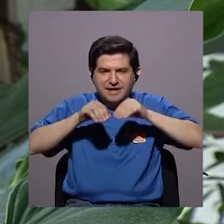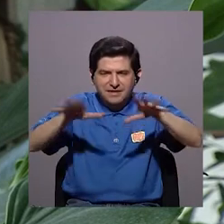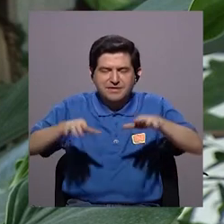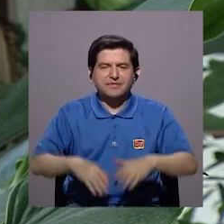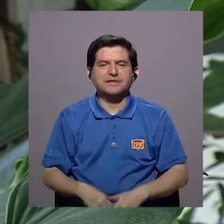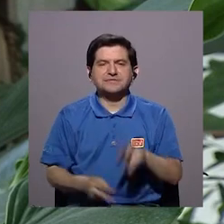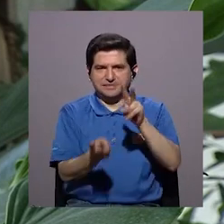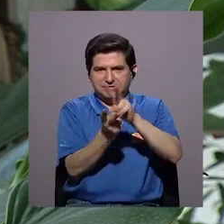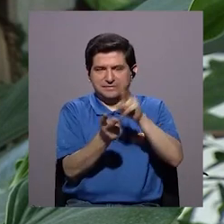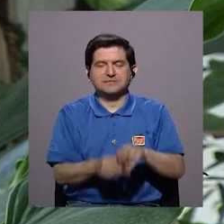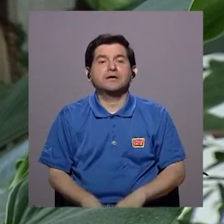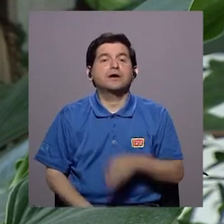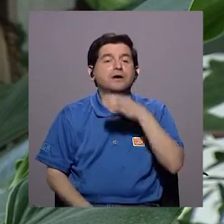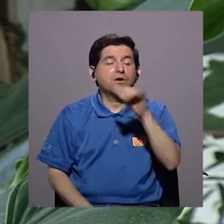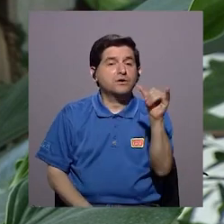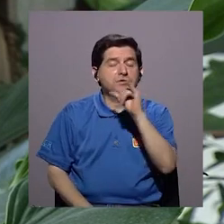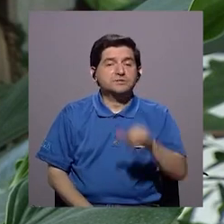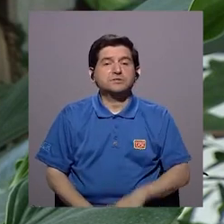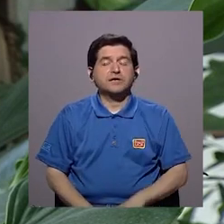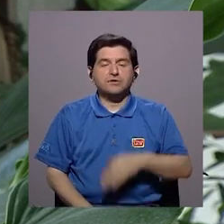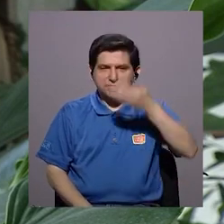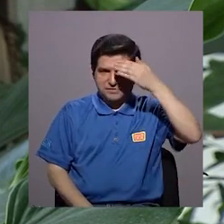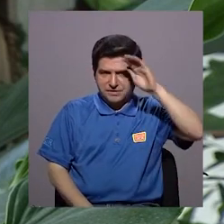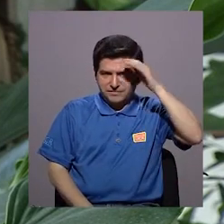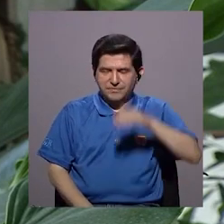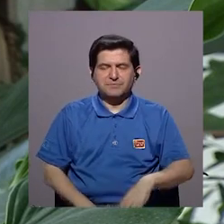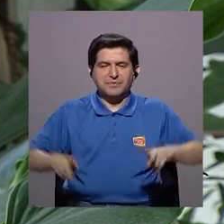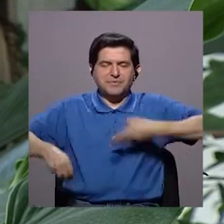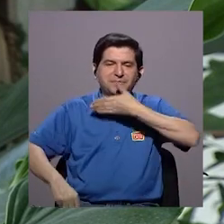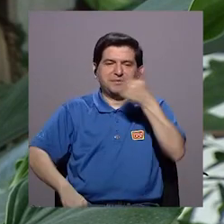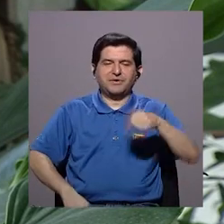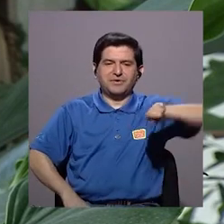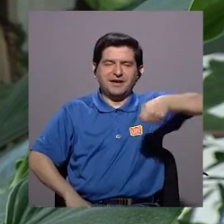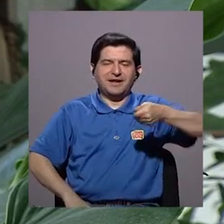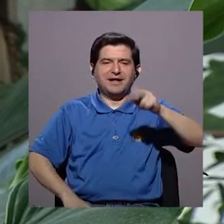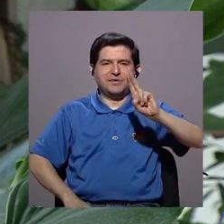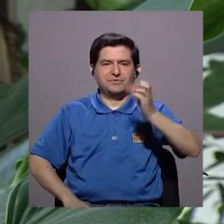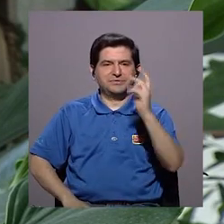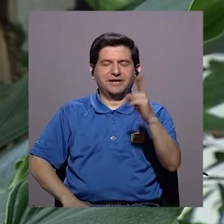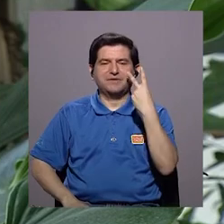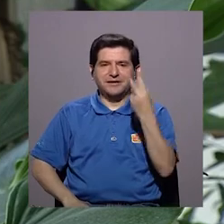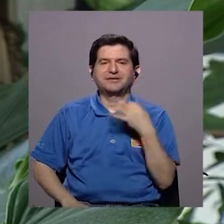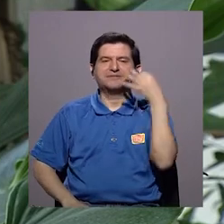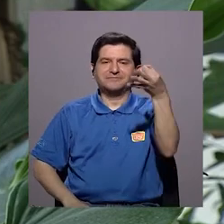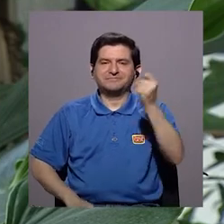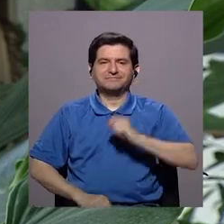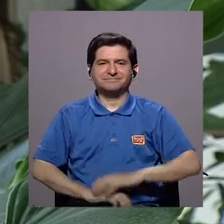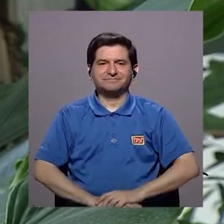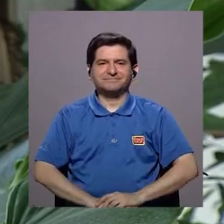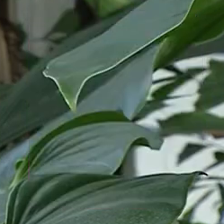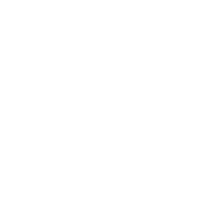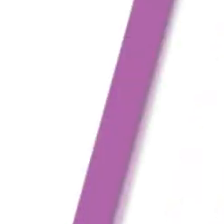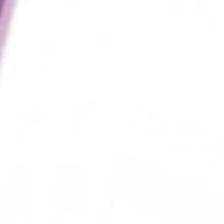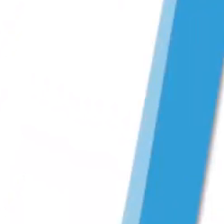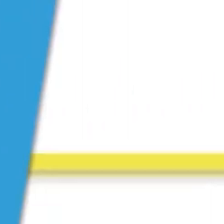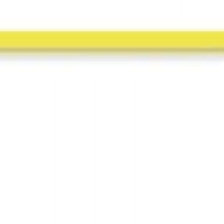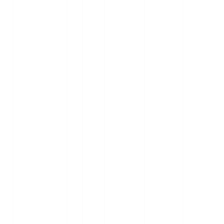sexual. Pueden seguirnos y darnos sus sugerencias también en nuestra página de Facebook, Vivir Mejor, Canal UCF. Hasta pronto.